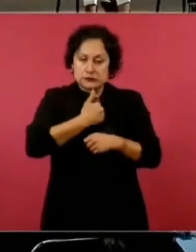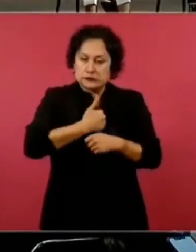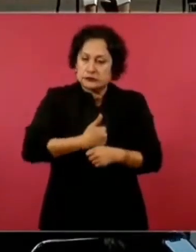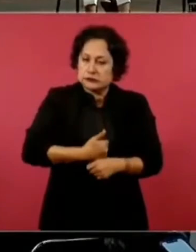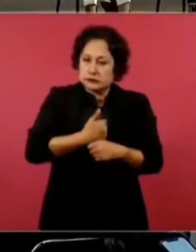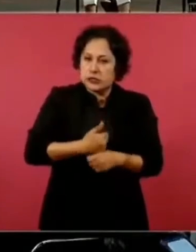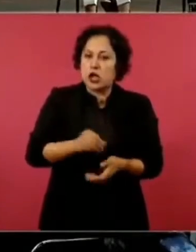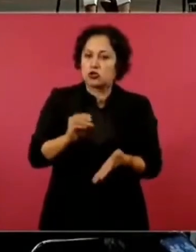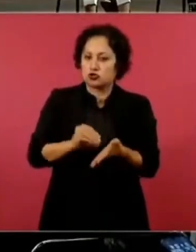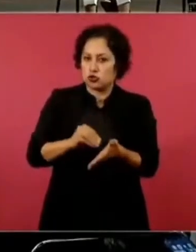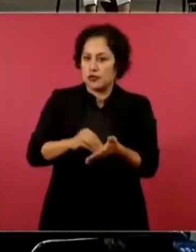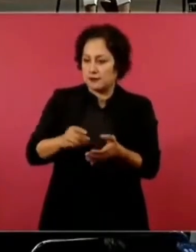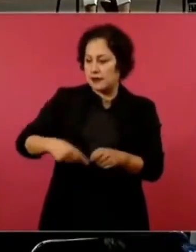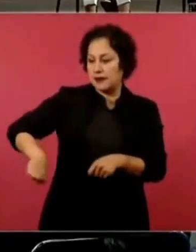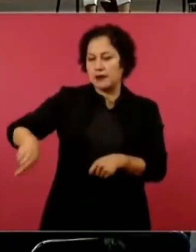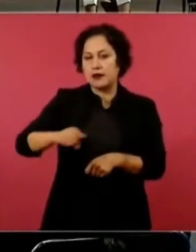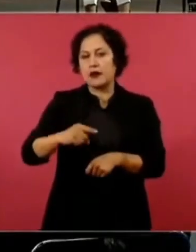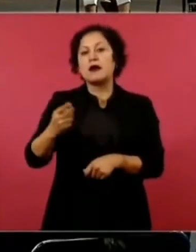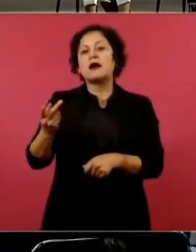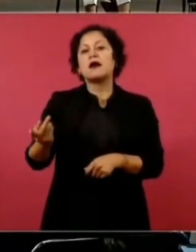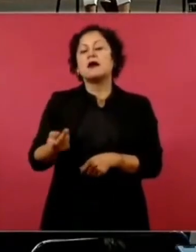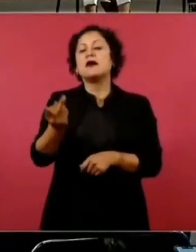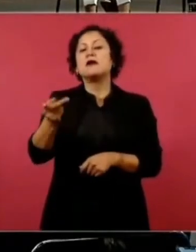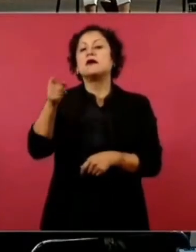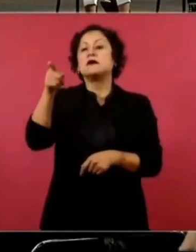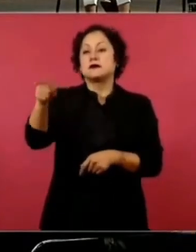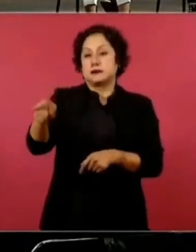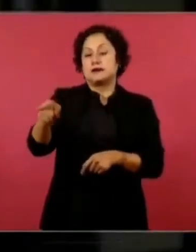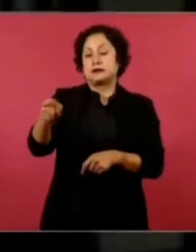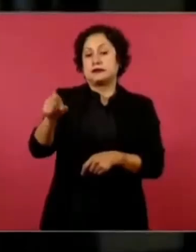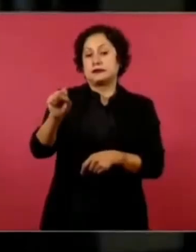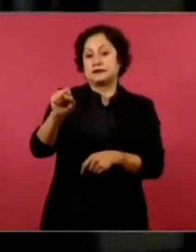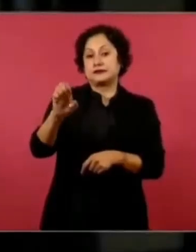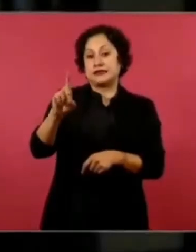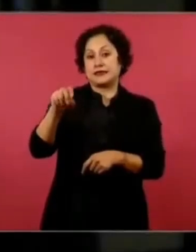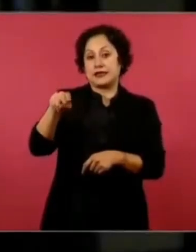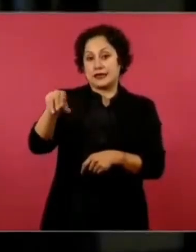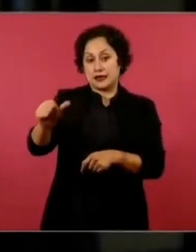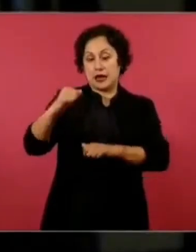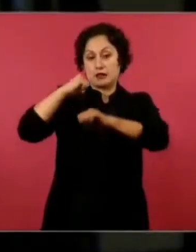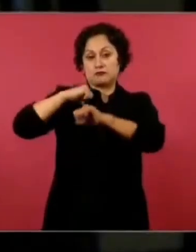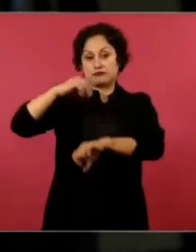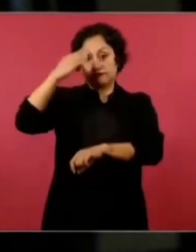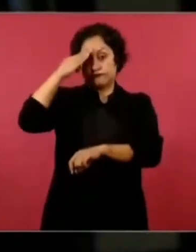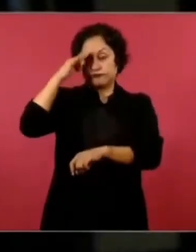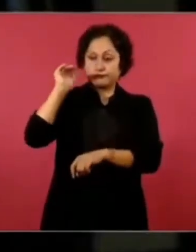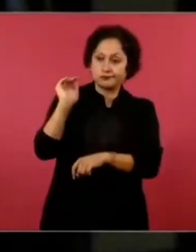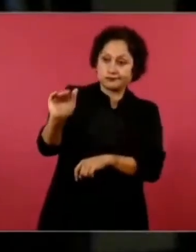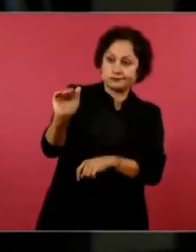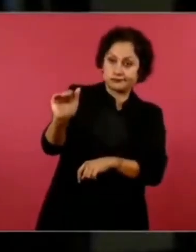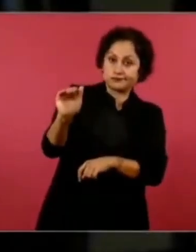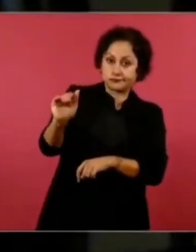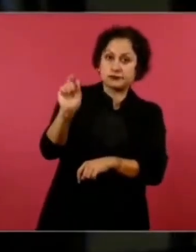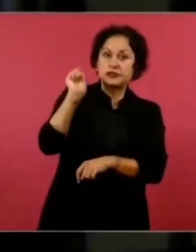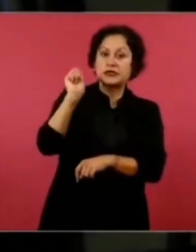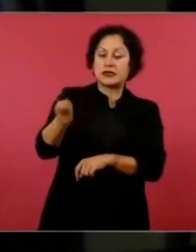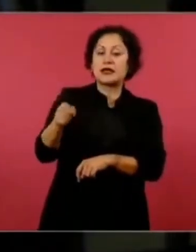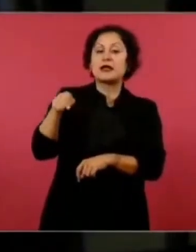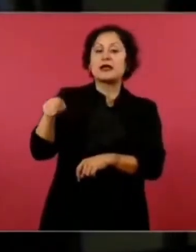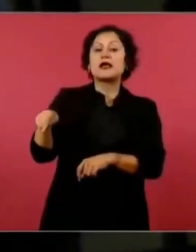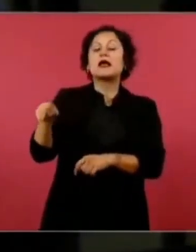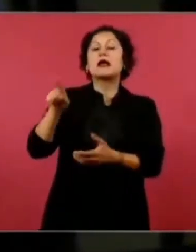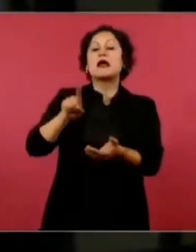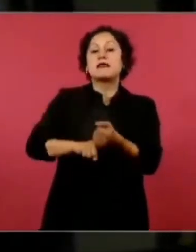solicitaron al secretario de la Defensa Nacional que las instalaciones de la guardia, de la guarnición, perdón, militar